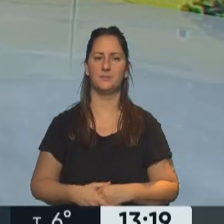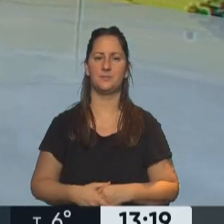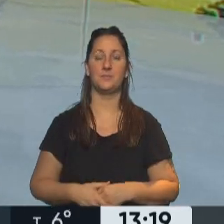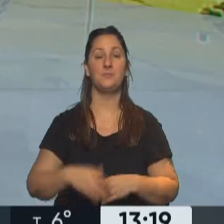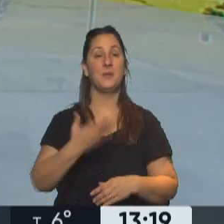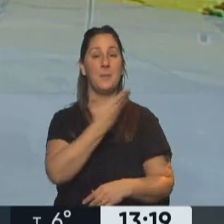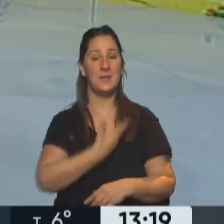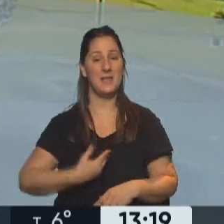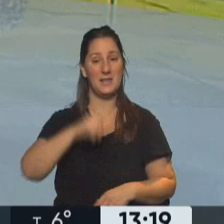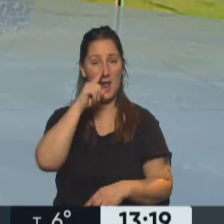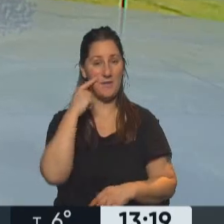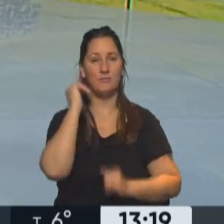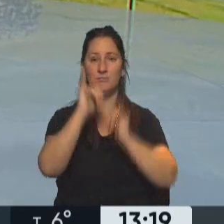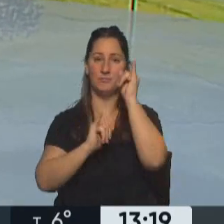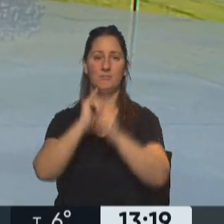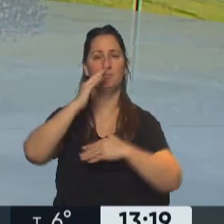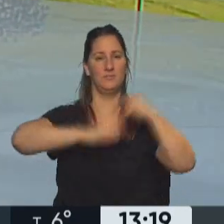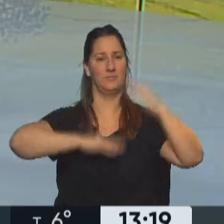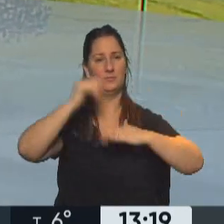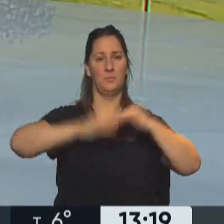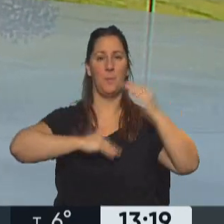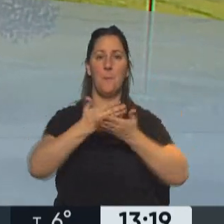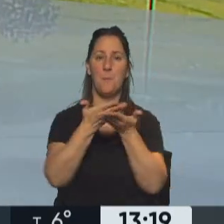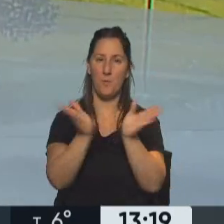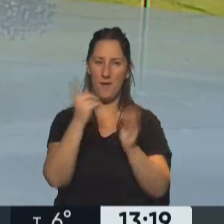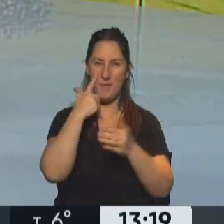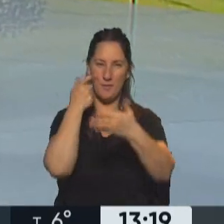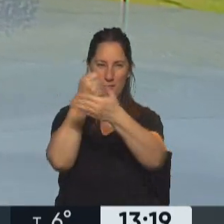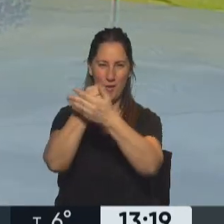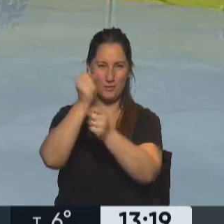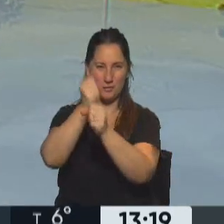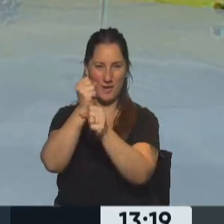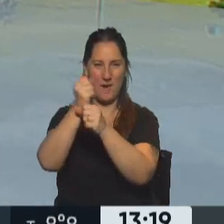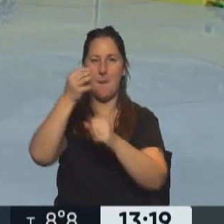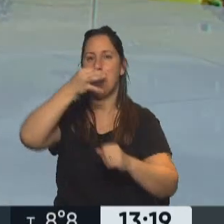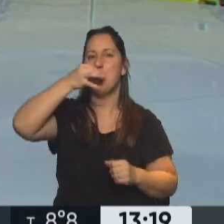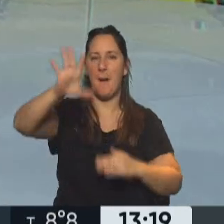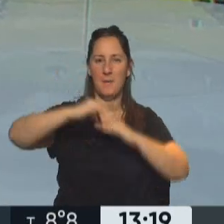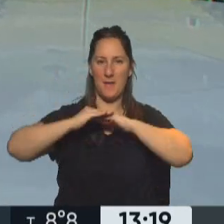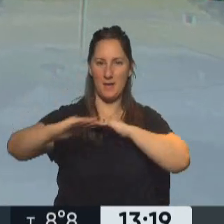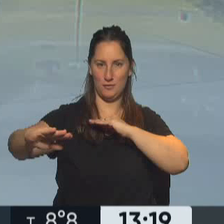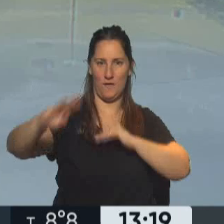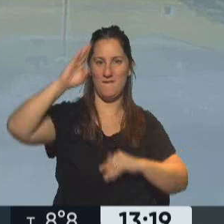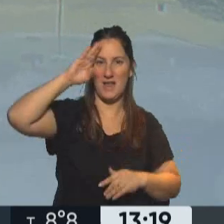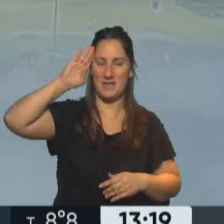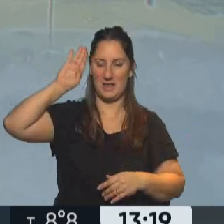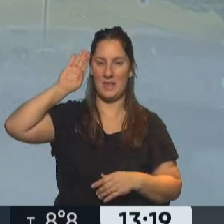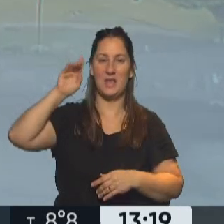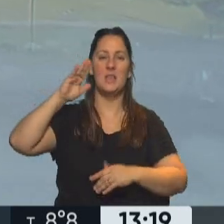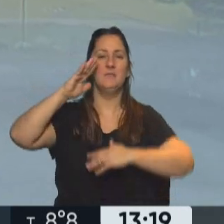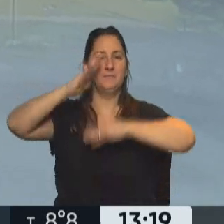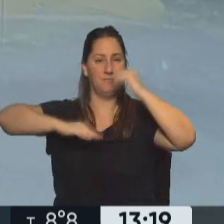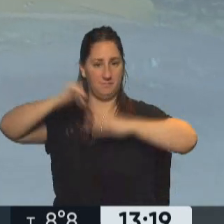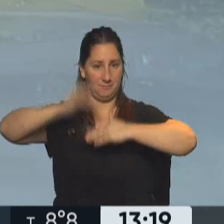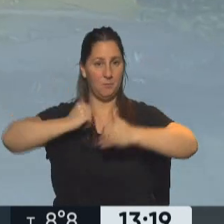presidente Alberto Fernández, destacando la obra pública. Veíamos cómo estaban trabajando detrás en esta repavimentación allí en Berazategui. La obra pública que trae